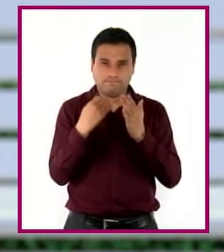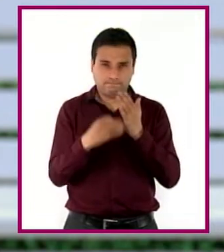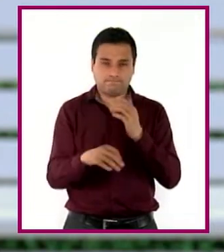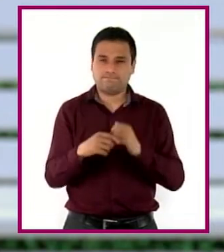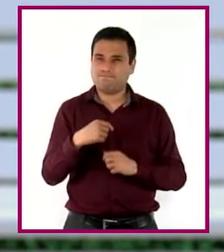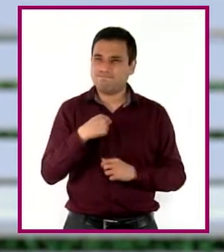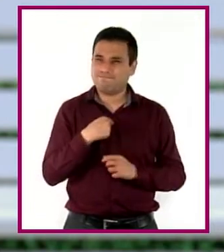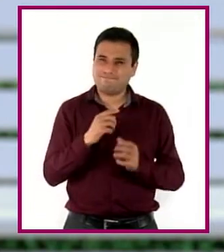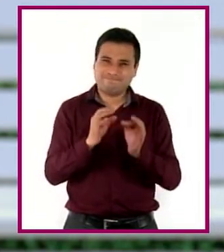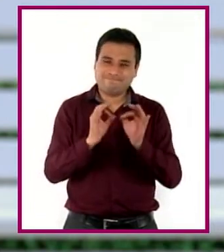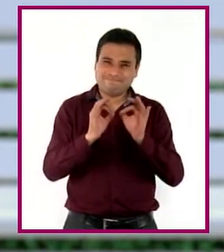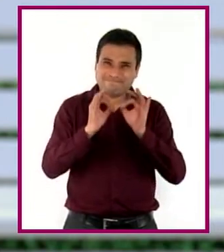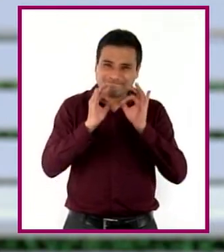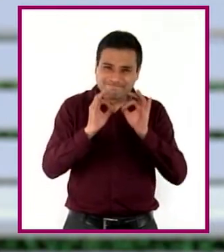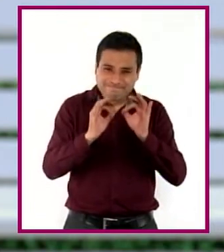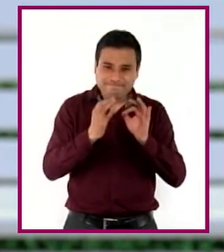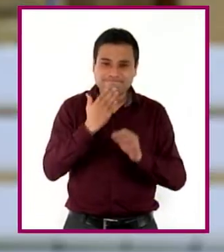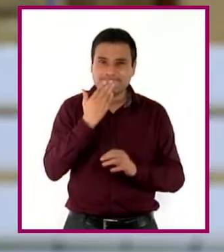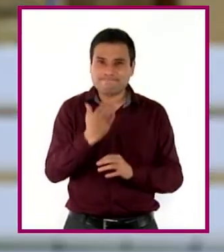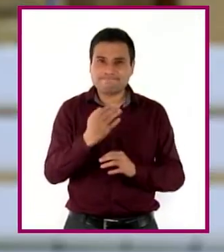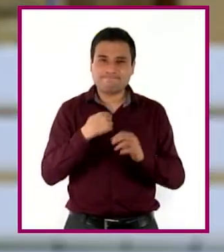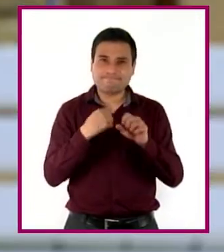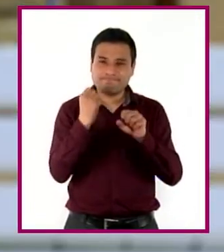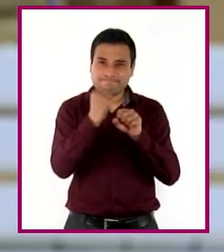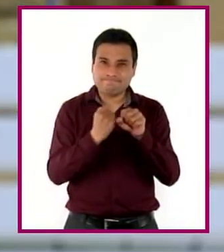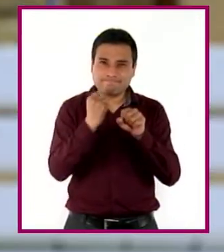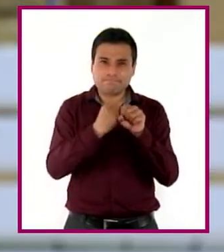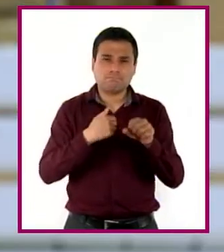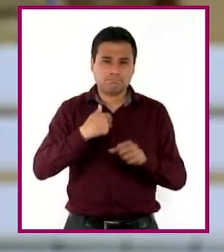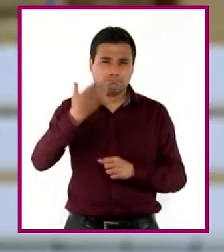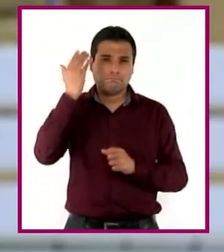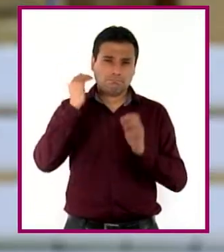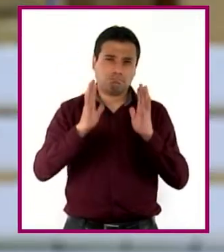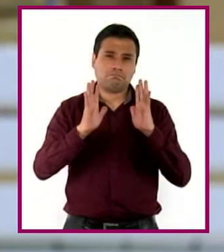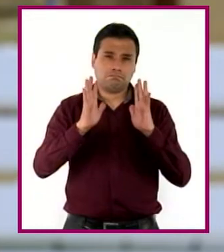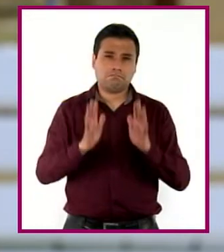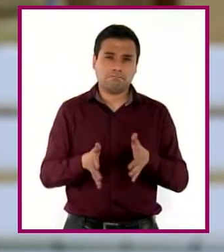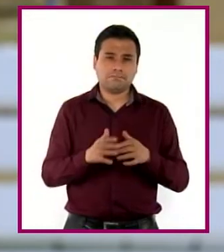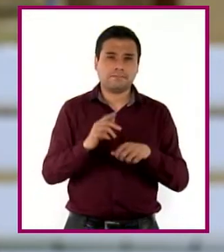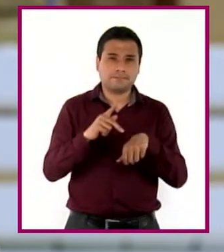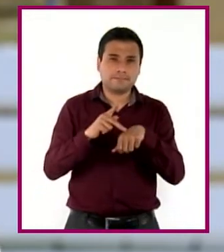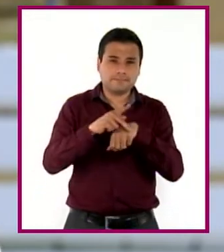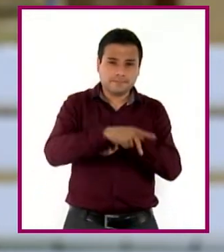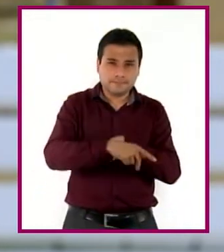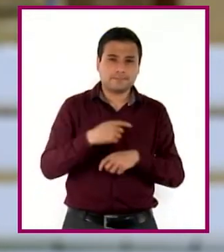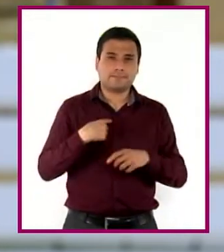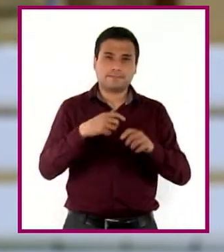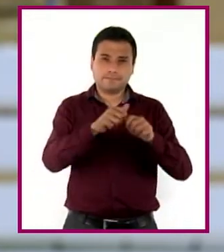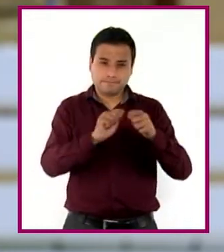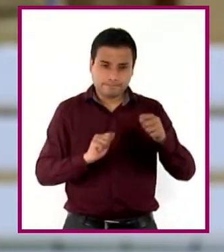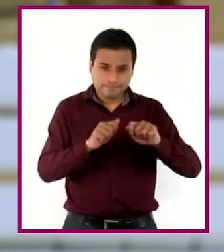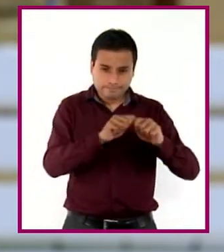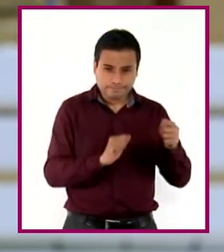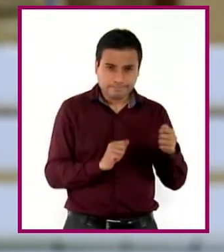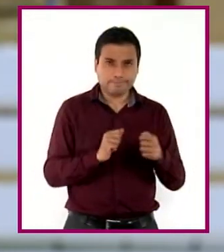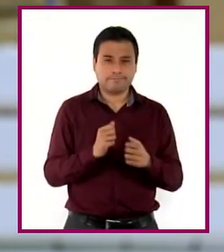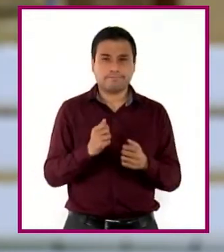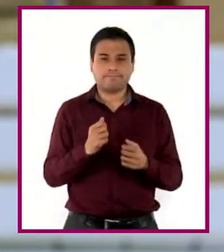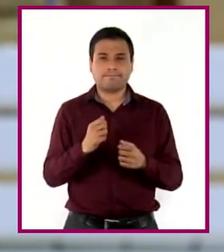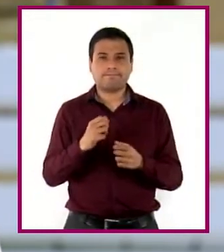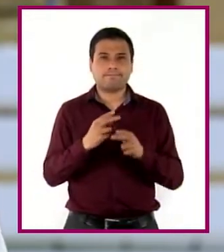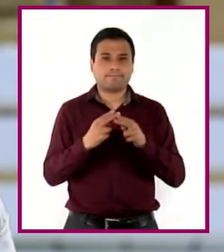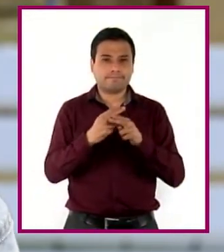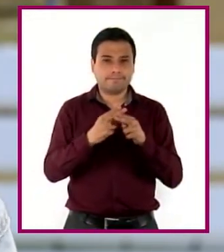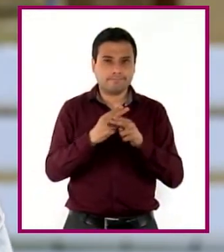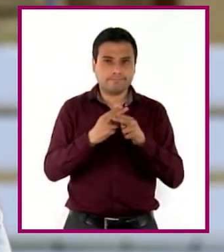preciso. Y eso requiere práctica. Yo estuve cortando retazos viejos de piel. Antes de usar las navajas, con la piel de unos